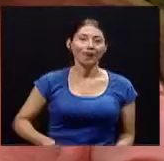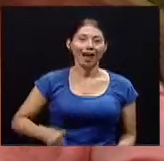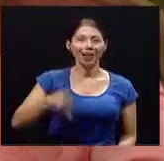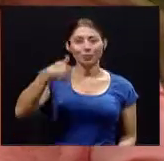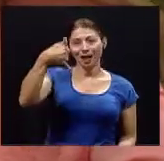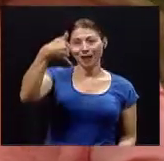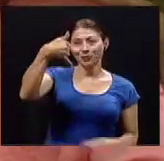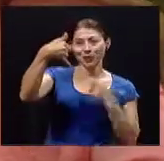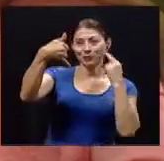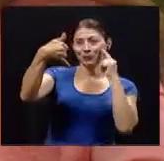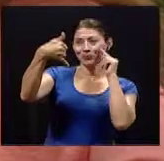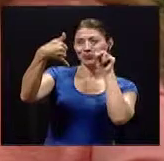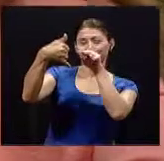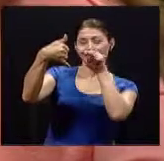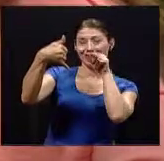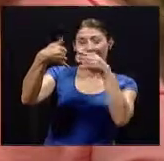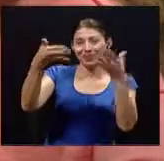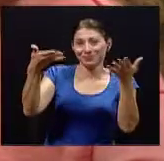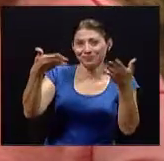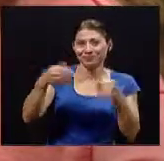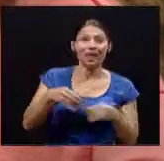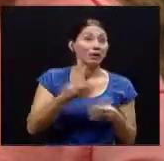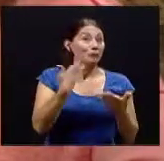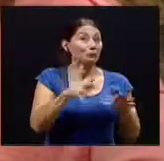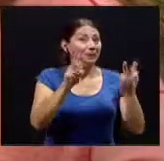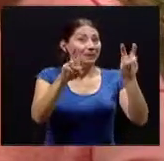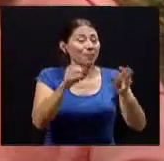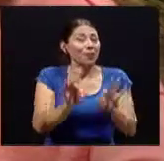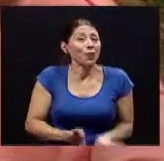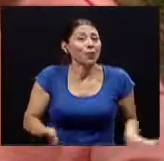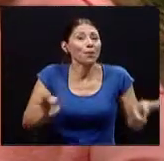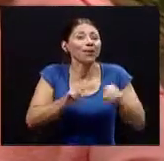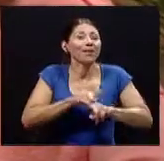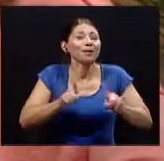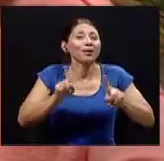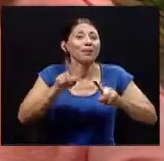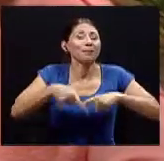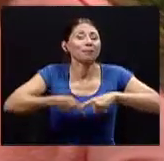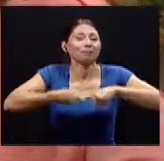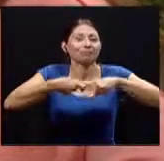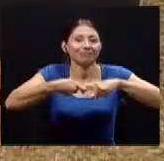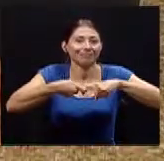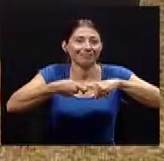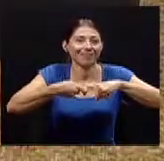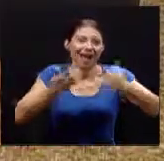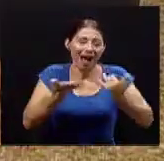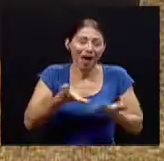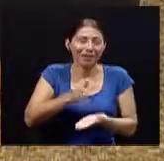regresamos y vamos a dejar a los televidentes con información del canal UCR